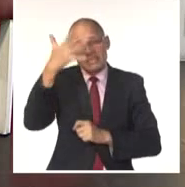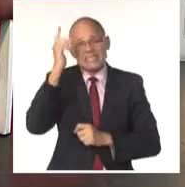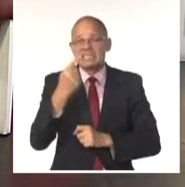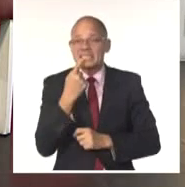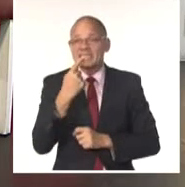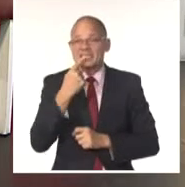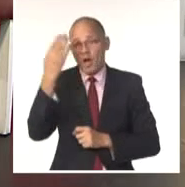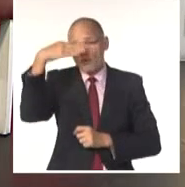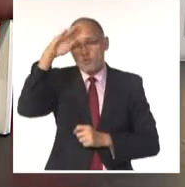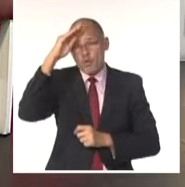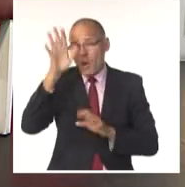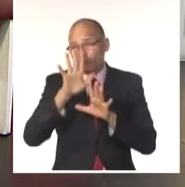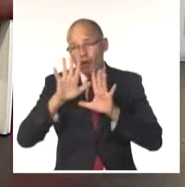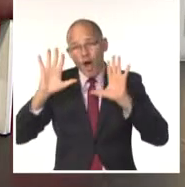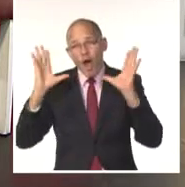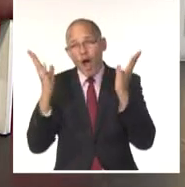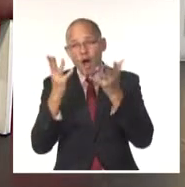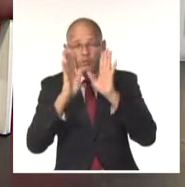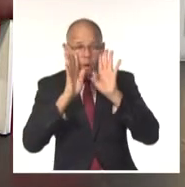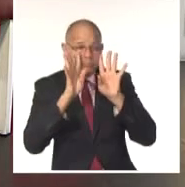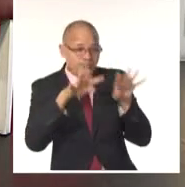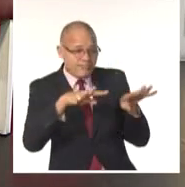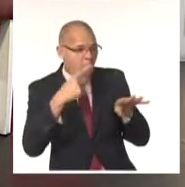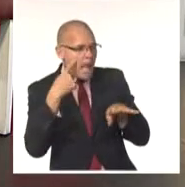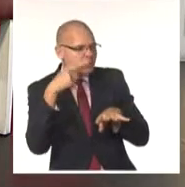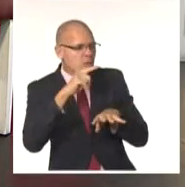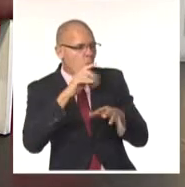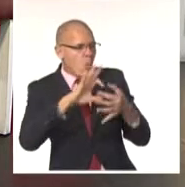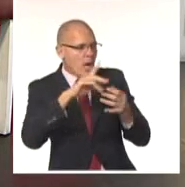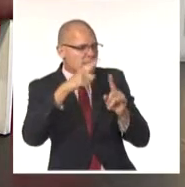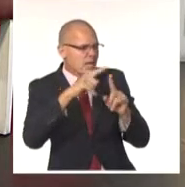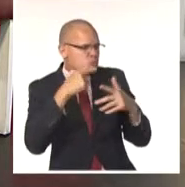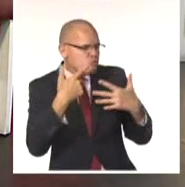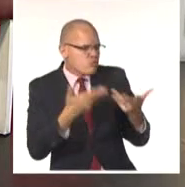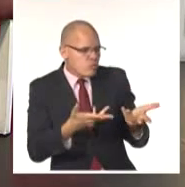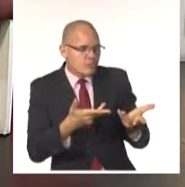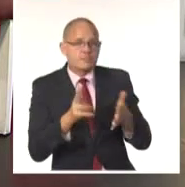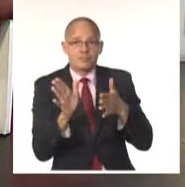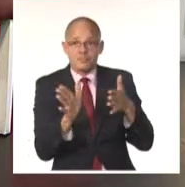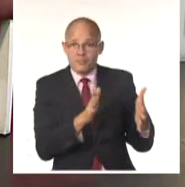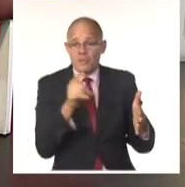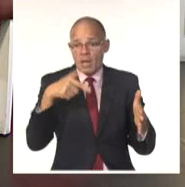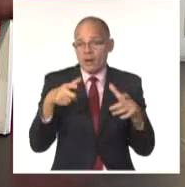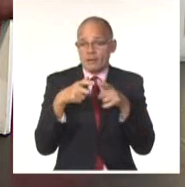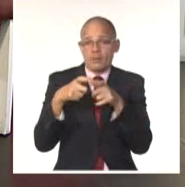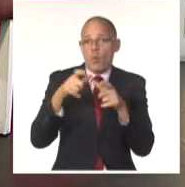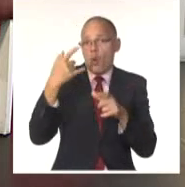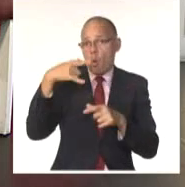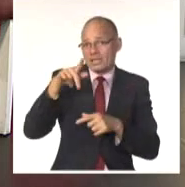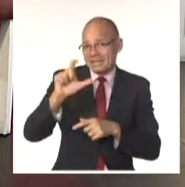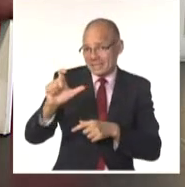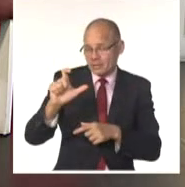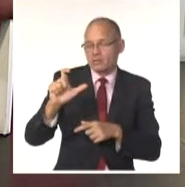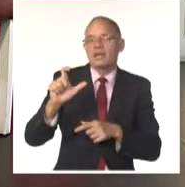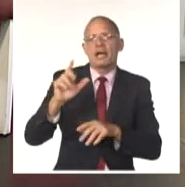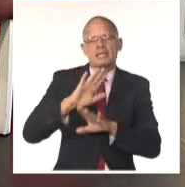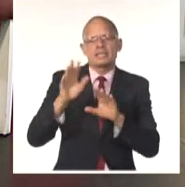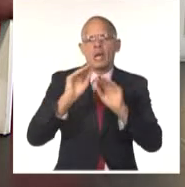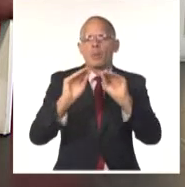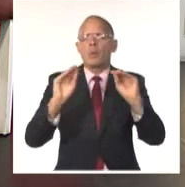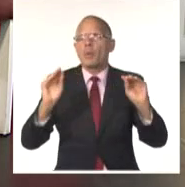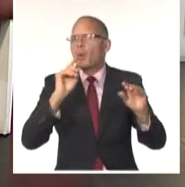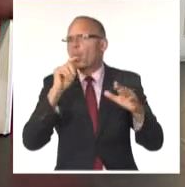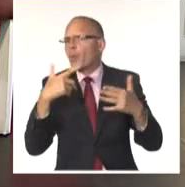Y la UJC, así como las organizaciones estudiantiles y movimientos juveniles, realizaron una convocatoria a propósito de las afectaciones